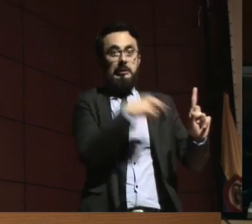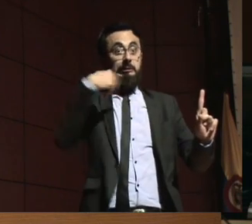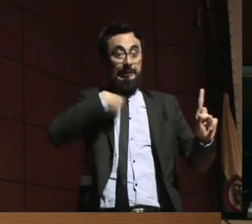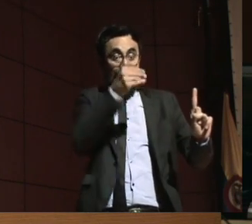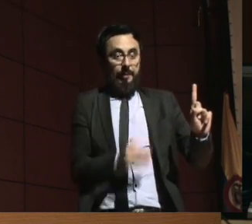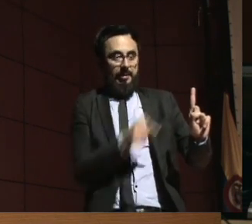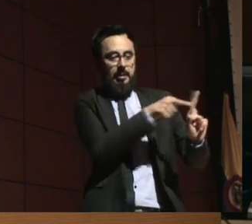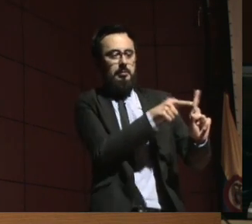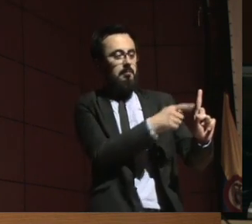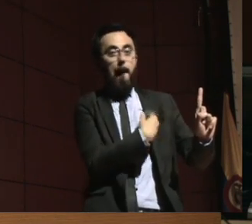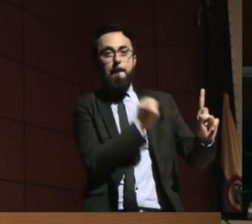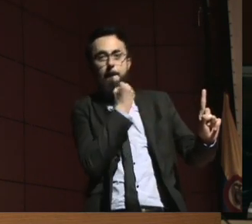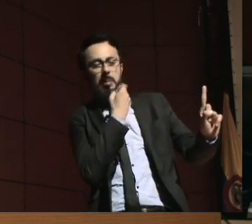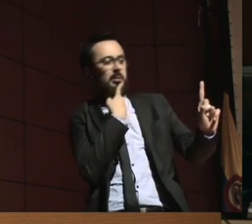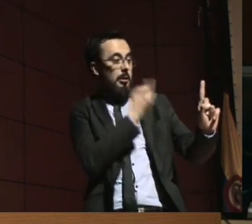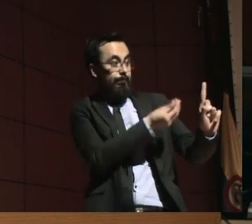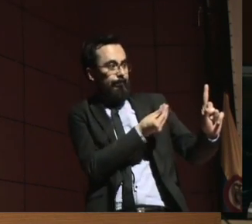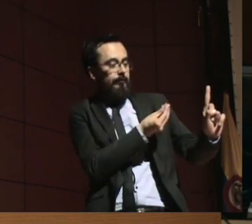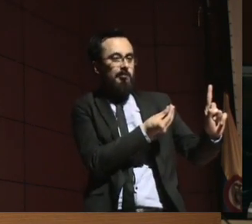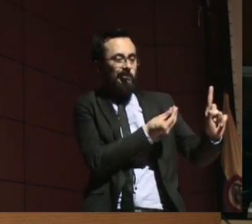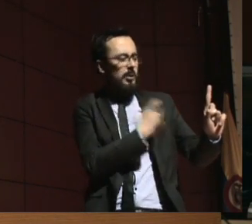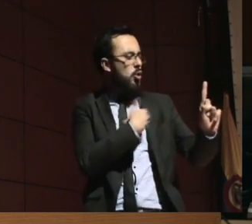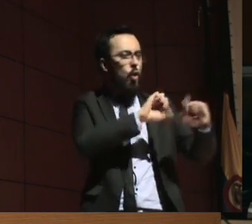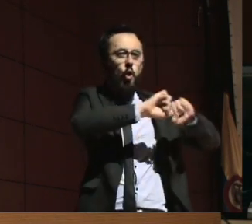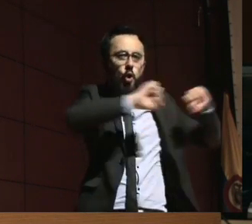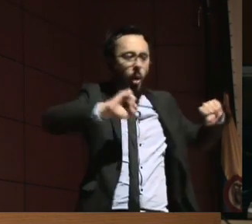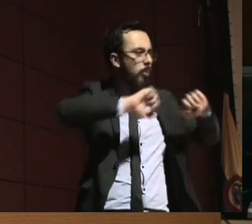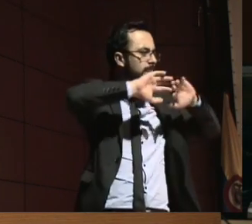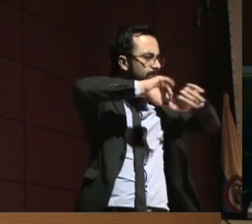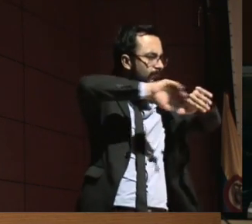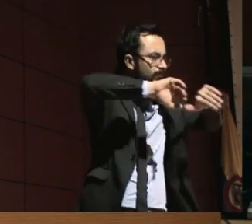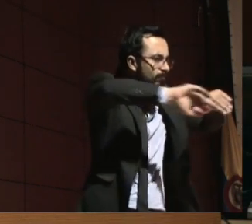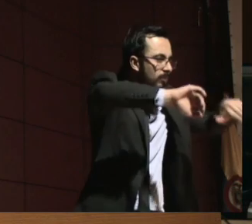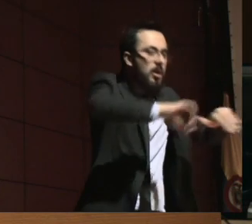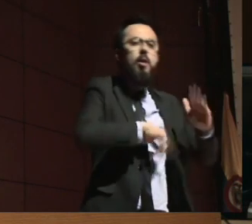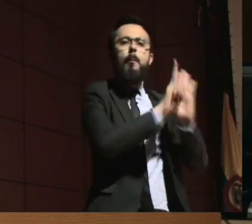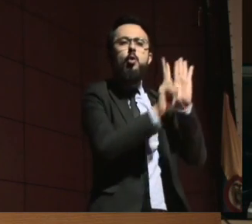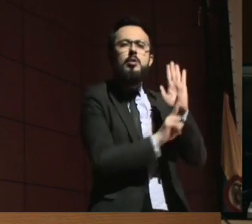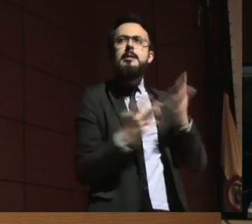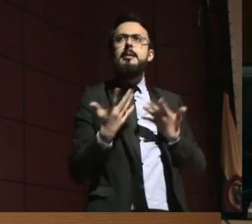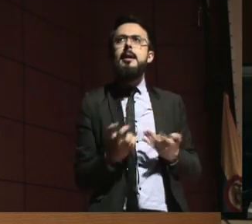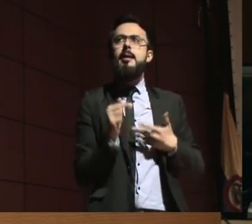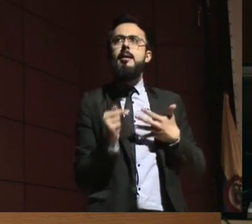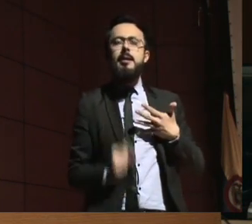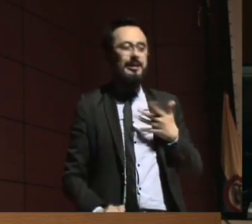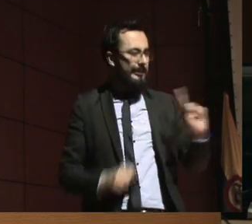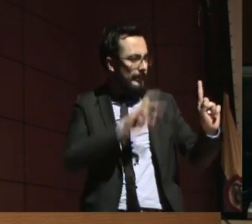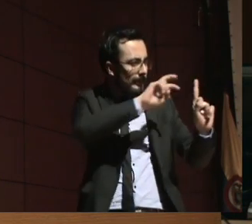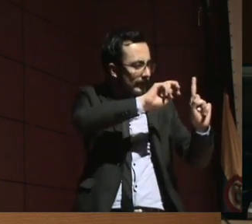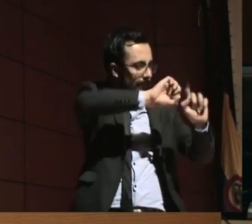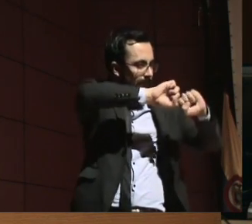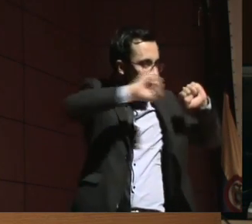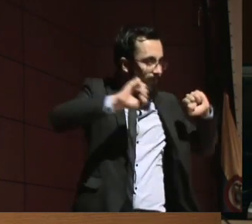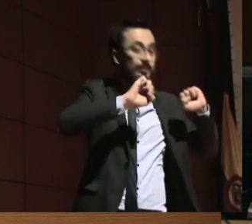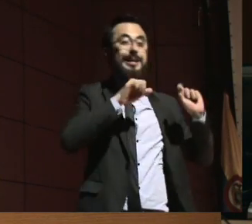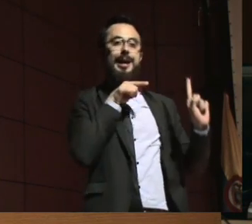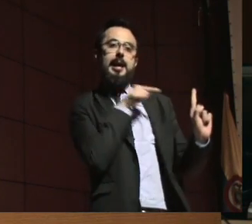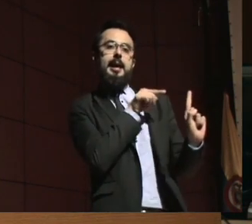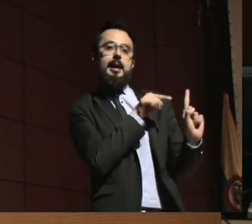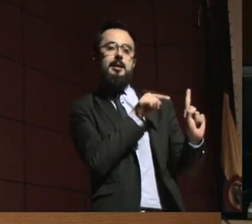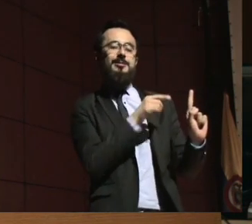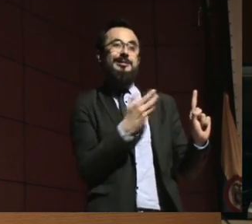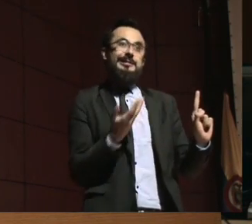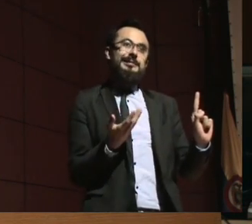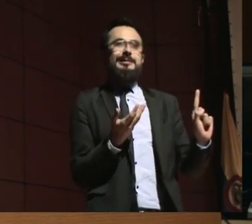Entonces, lo garantizaríamos desde ese sentido. Por eso no podríamos también pensar, para la